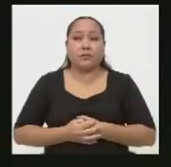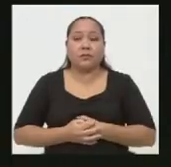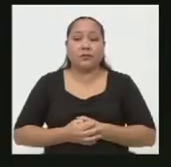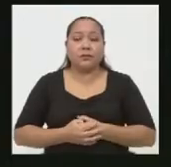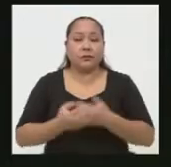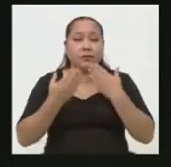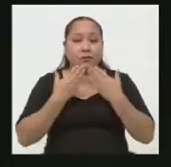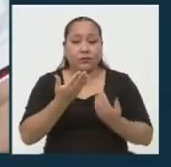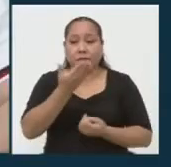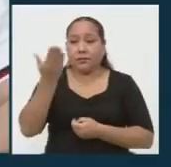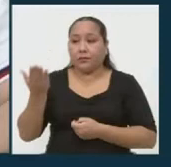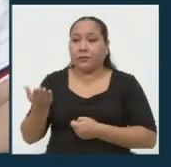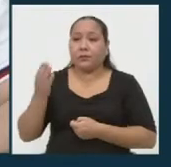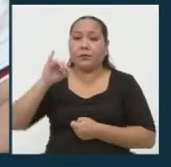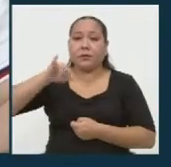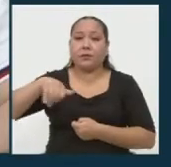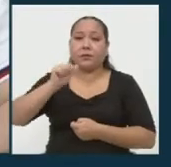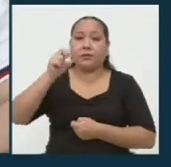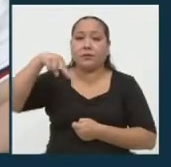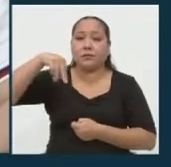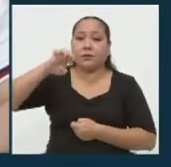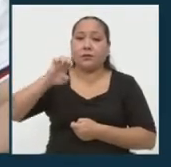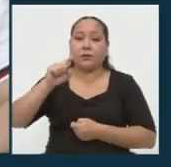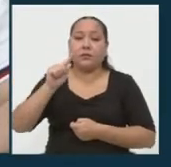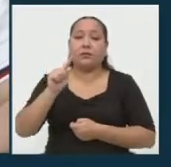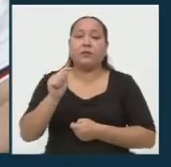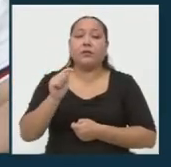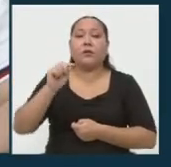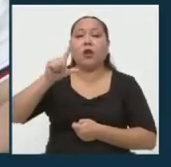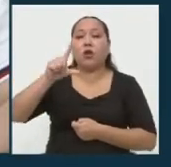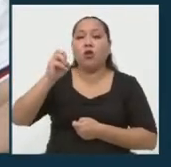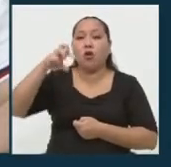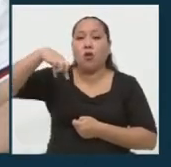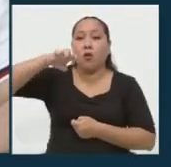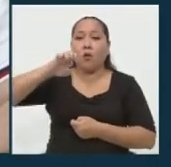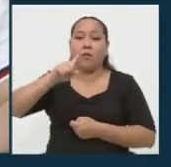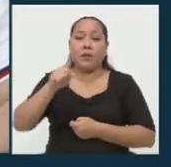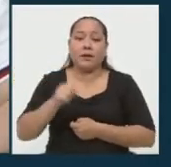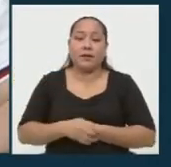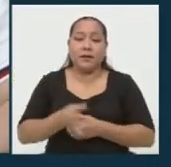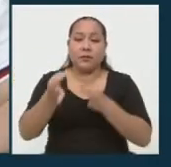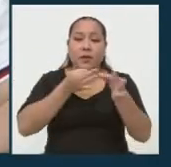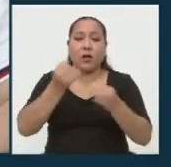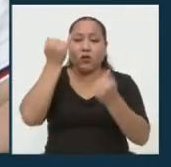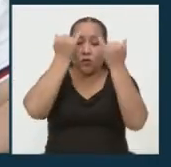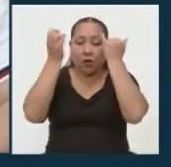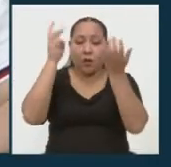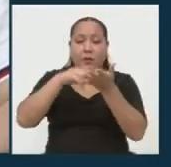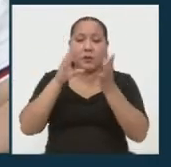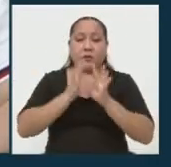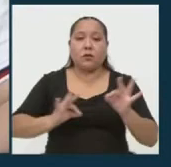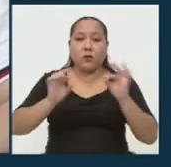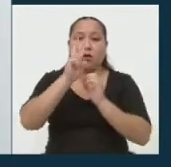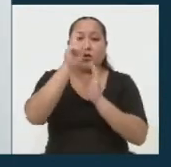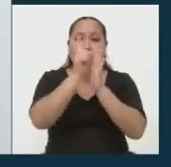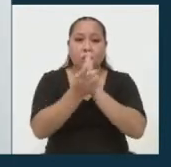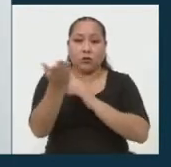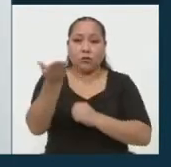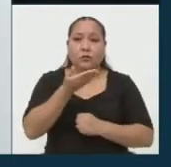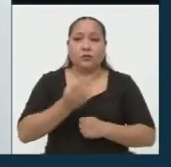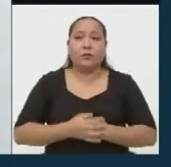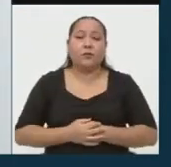Gracias. Turno a la candidata Janet del Rosario López Sánchez de exponer su propuesta bandera. Tiene usted dos minutos. Adelante.